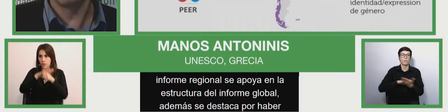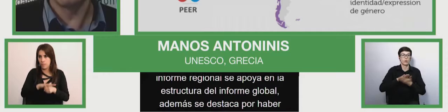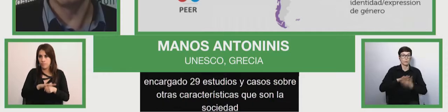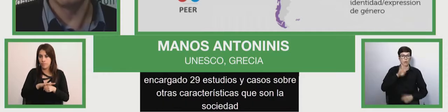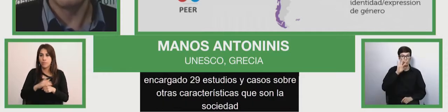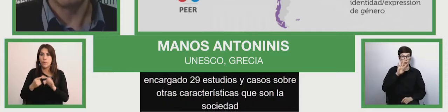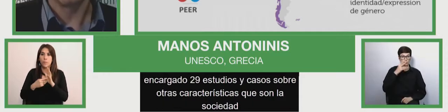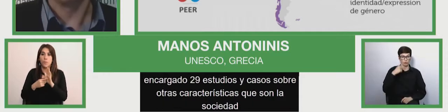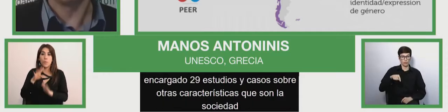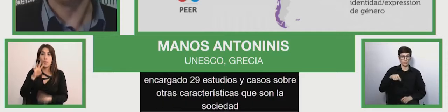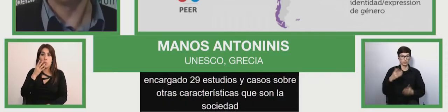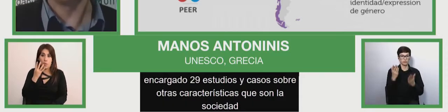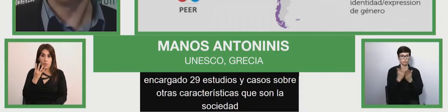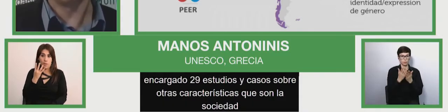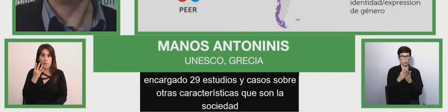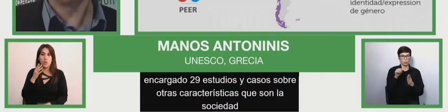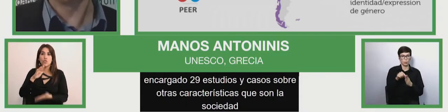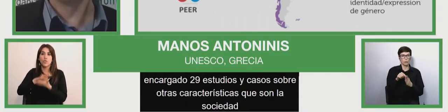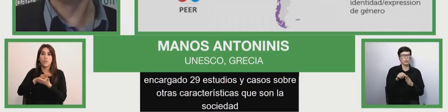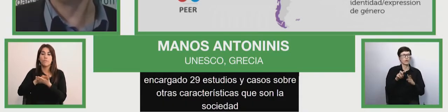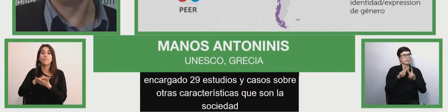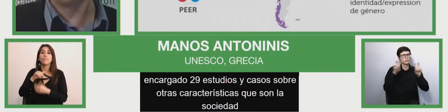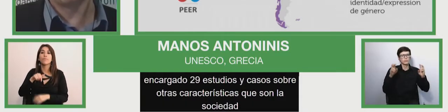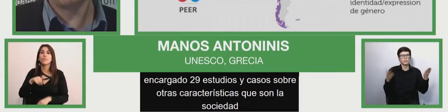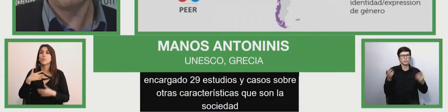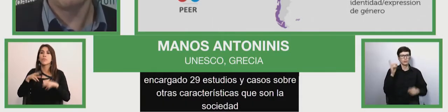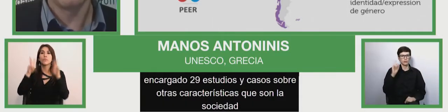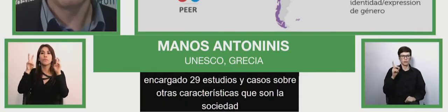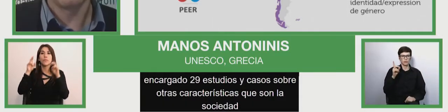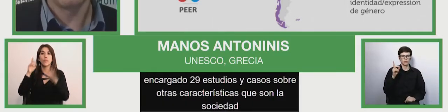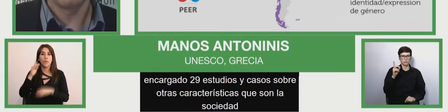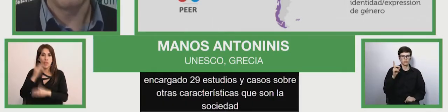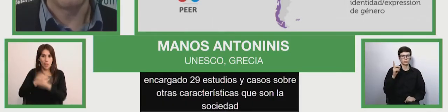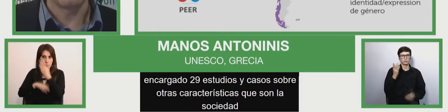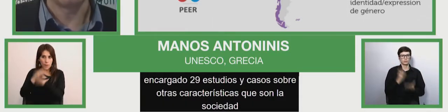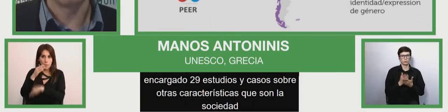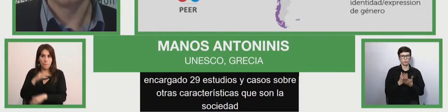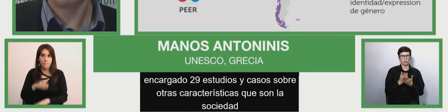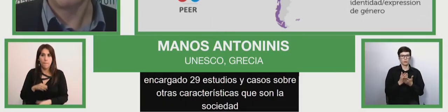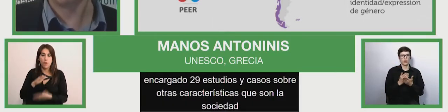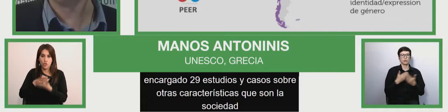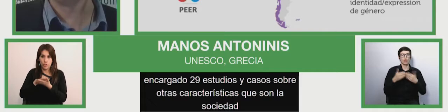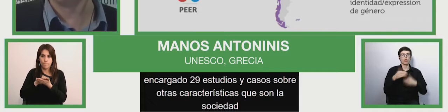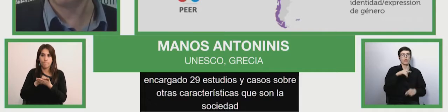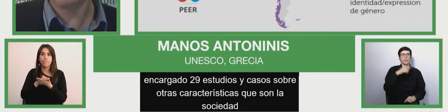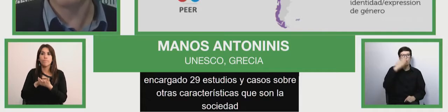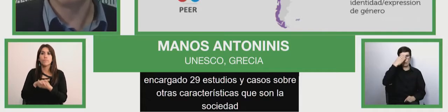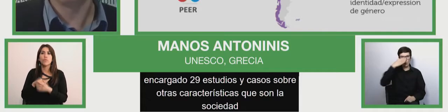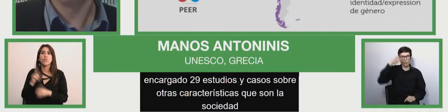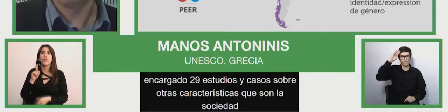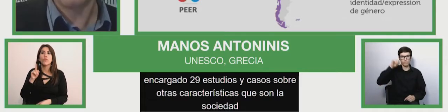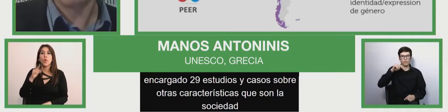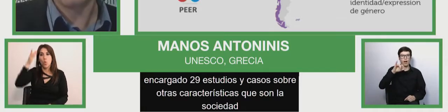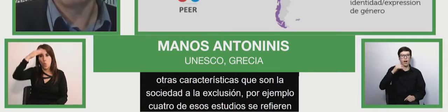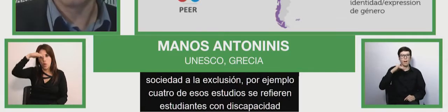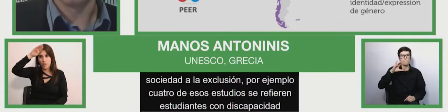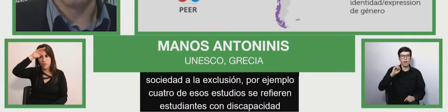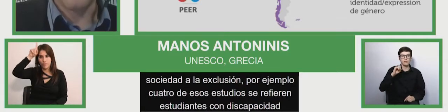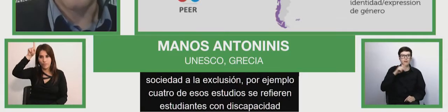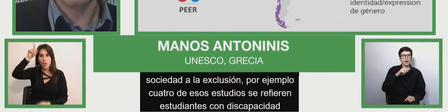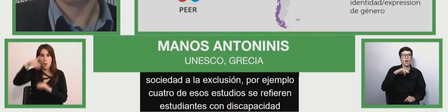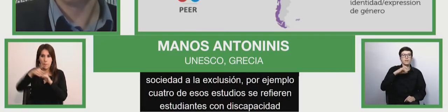esos estudios se refieren a estudiantes con discapacidad en Cuba, Jamaica, Nicaragua y Paraguay.